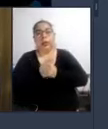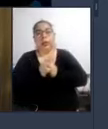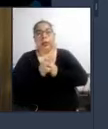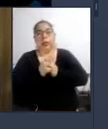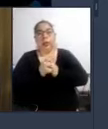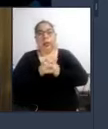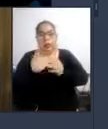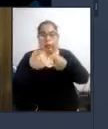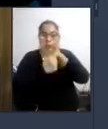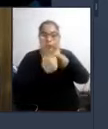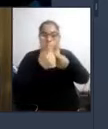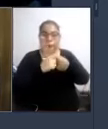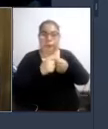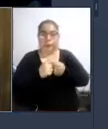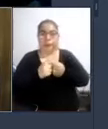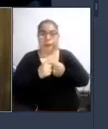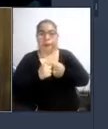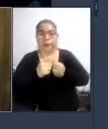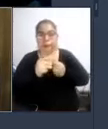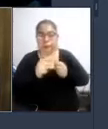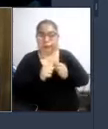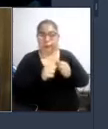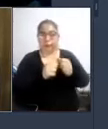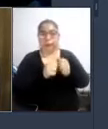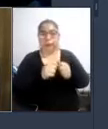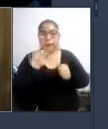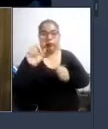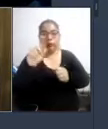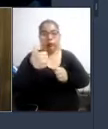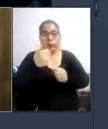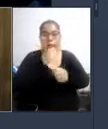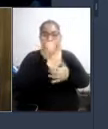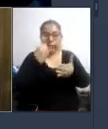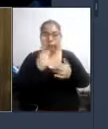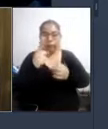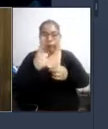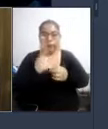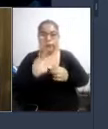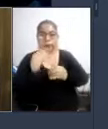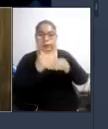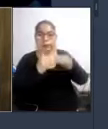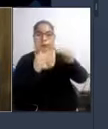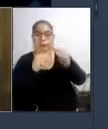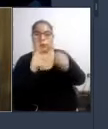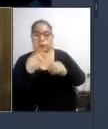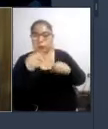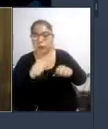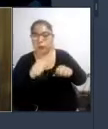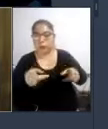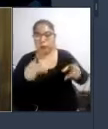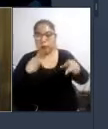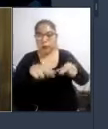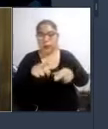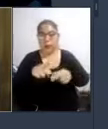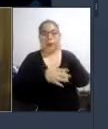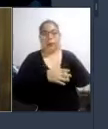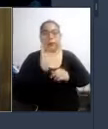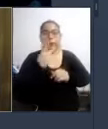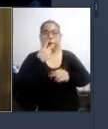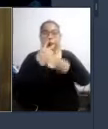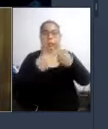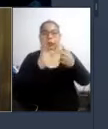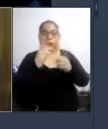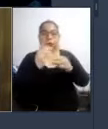participen activamente arquitectos urbanistas y planificadores y por supuesto ingenieros de transporte y